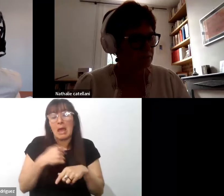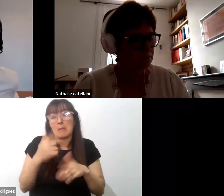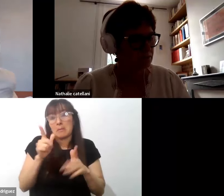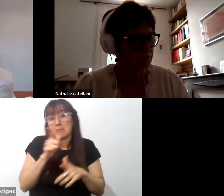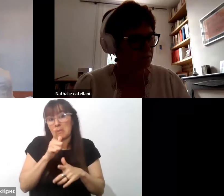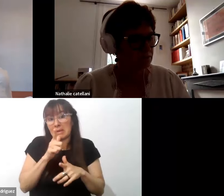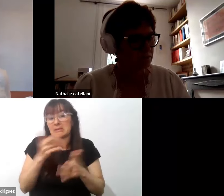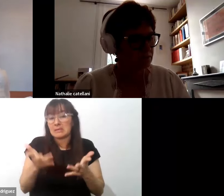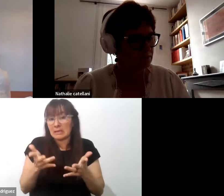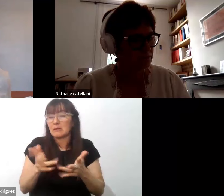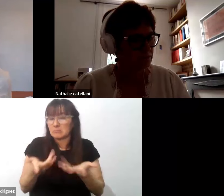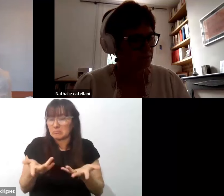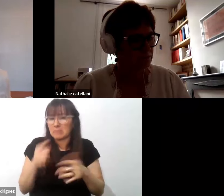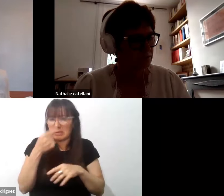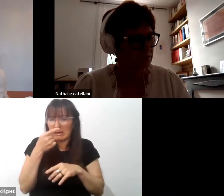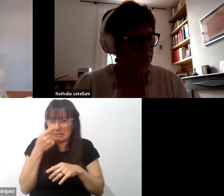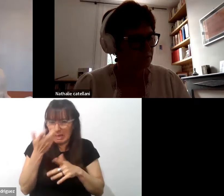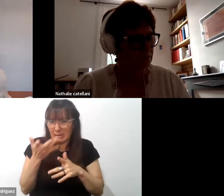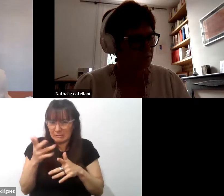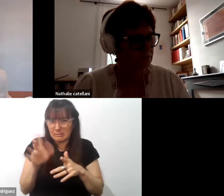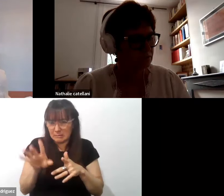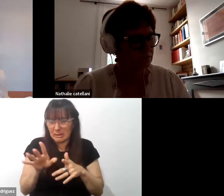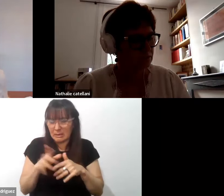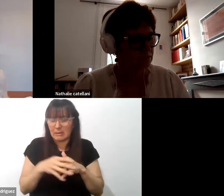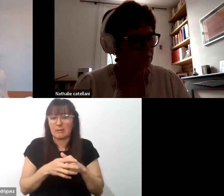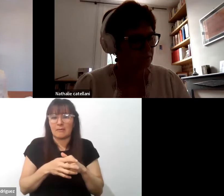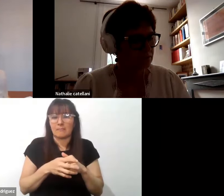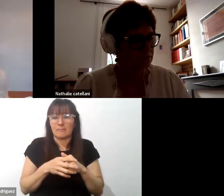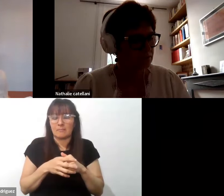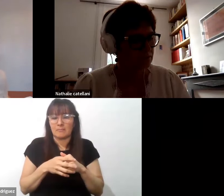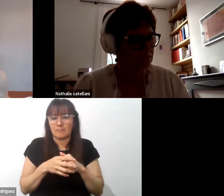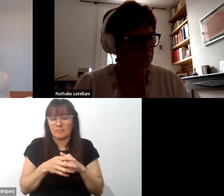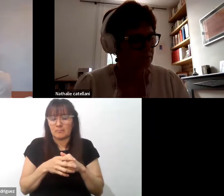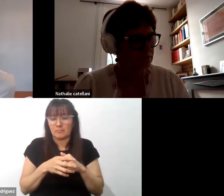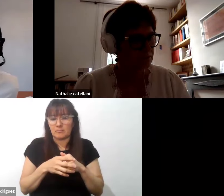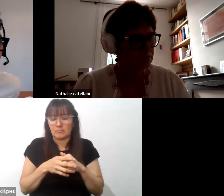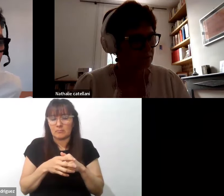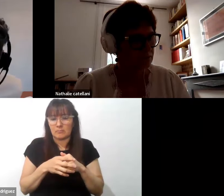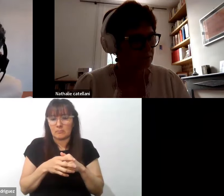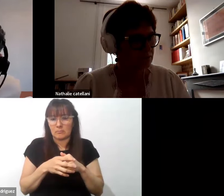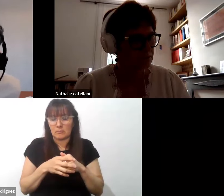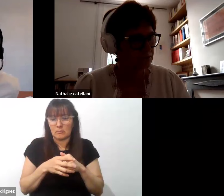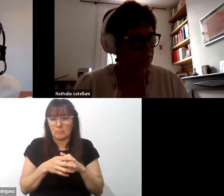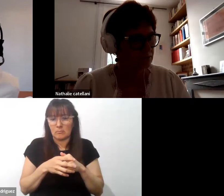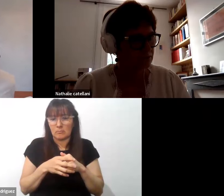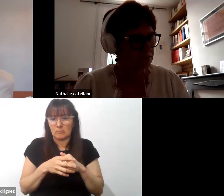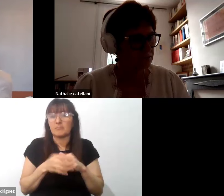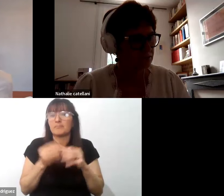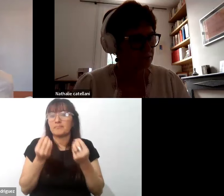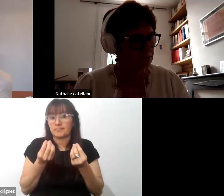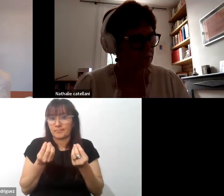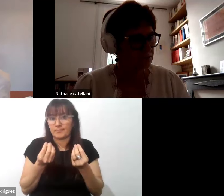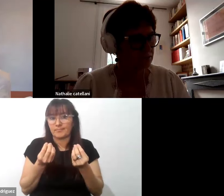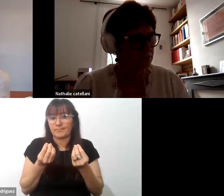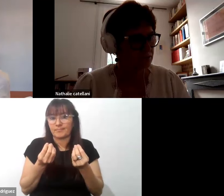interesante que hay que reconstruir para también notar estas